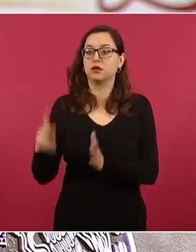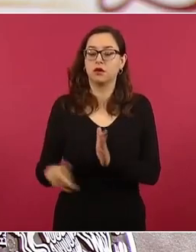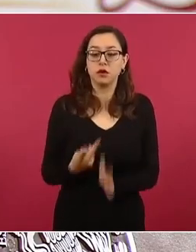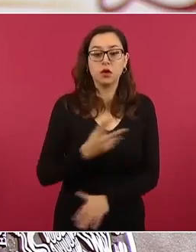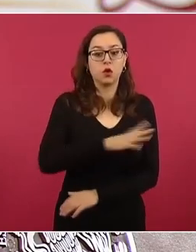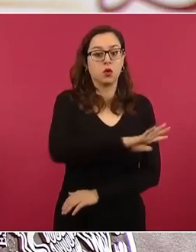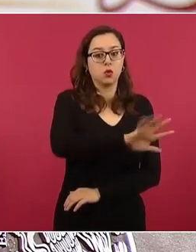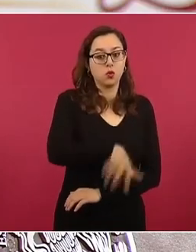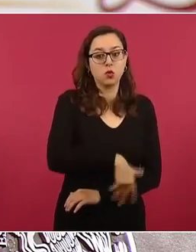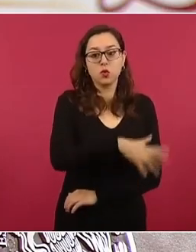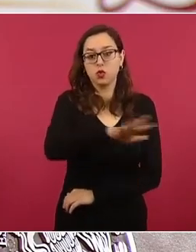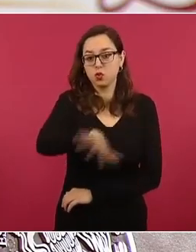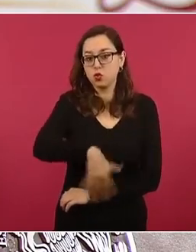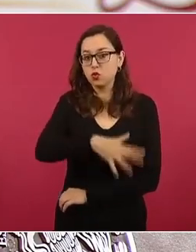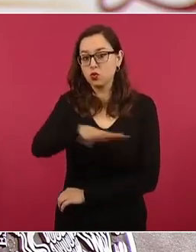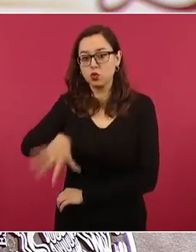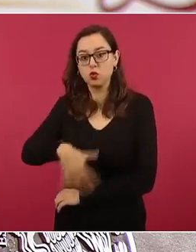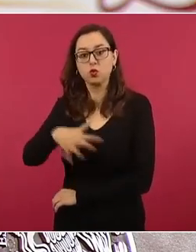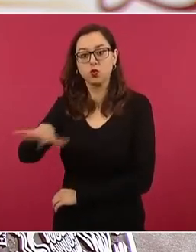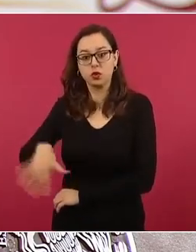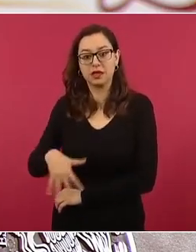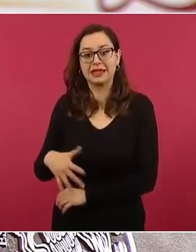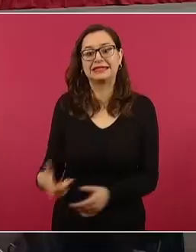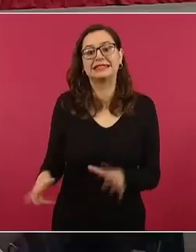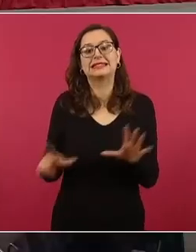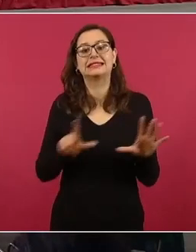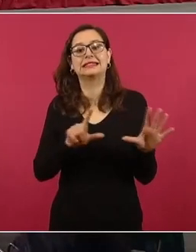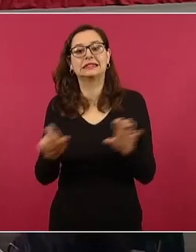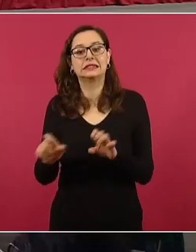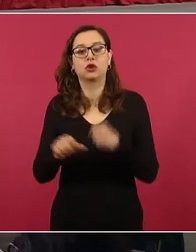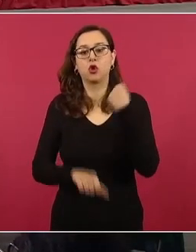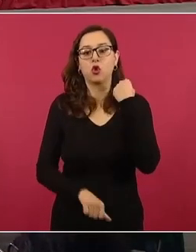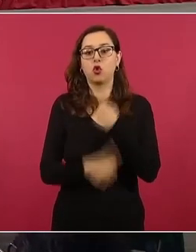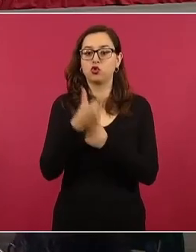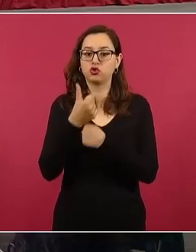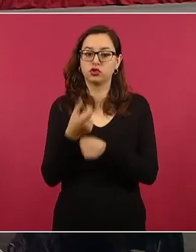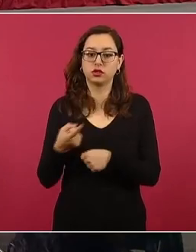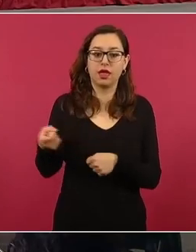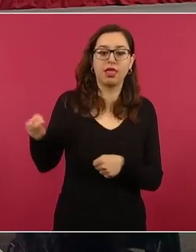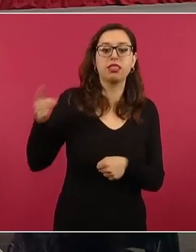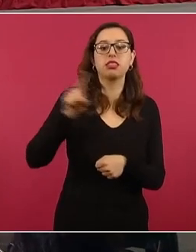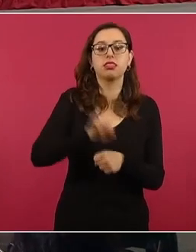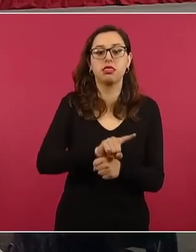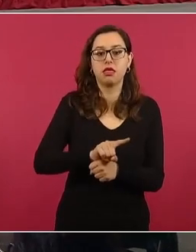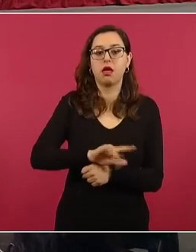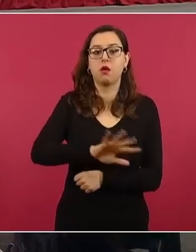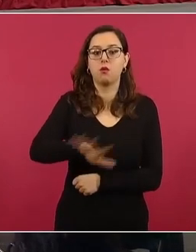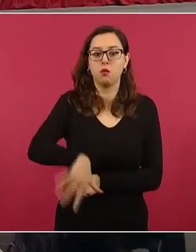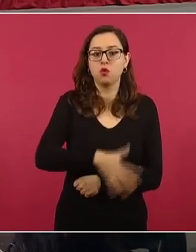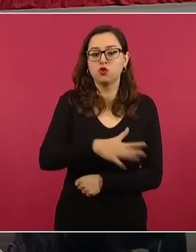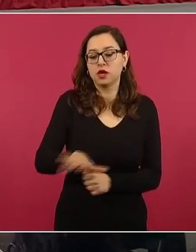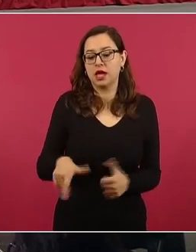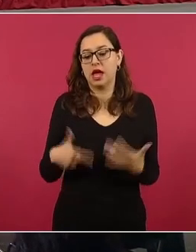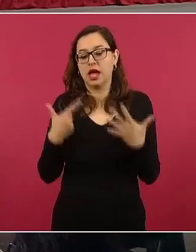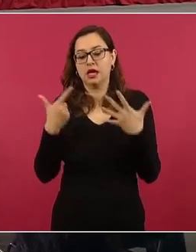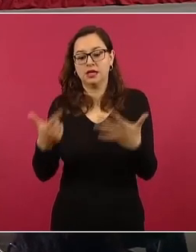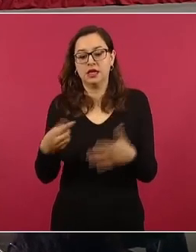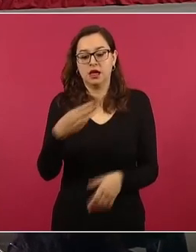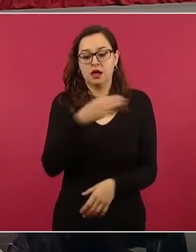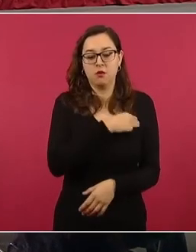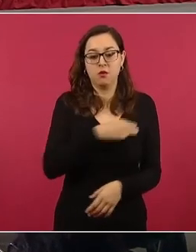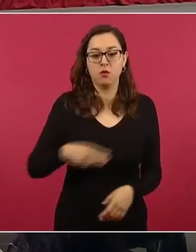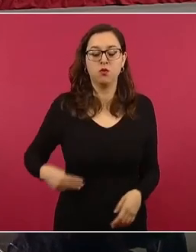que implica 711 días de búsqueda de jornadas de trabajo en siete municipios de Guerrero,